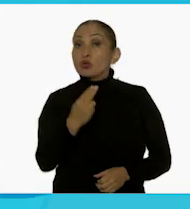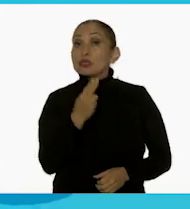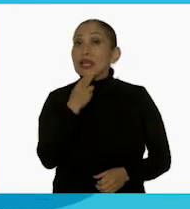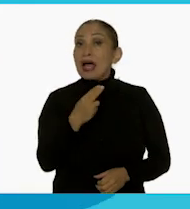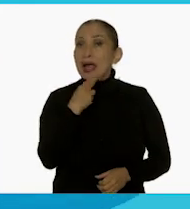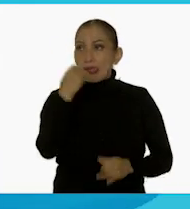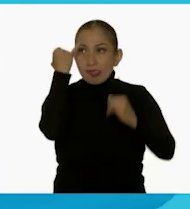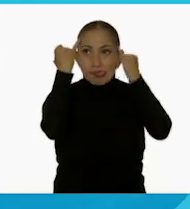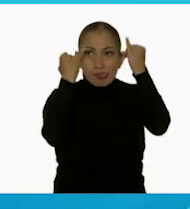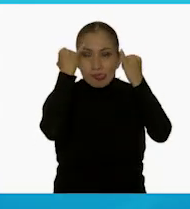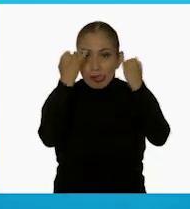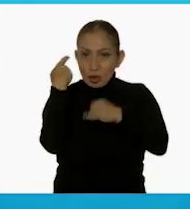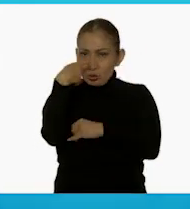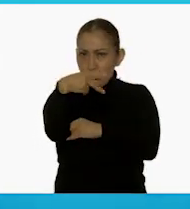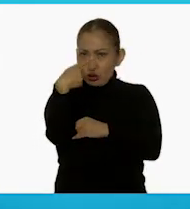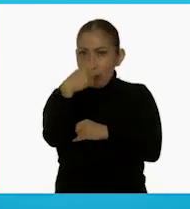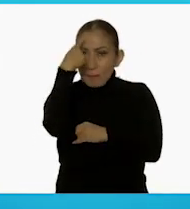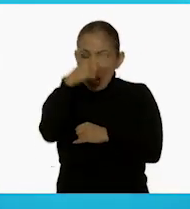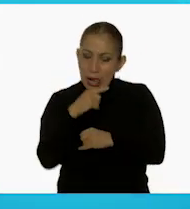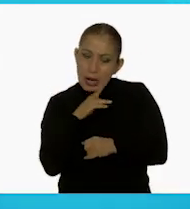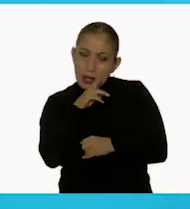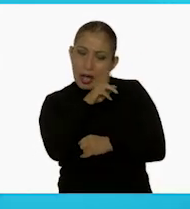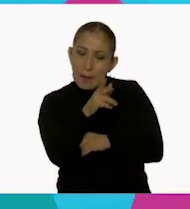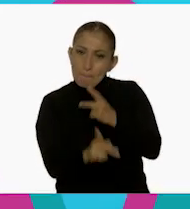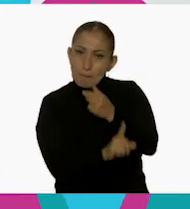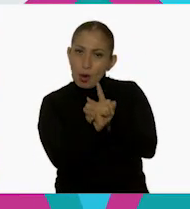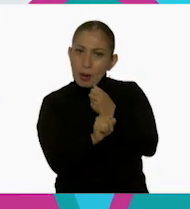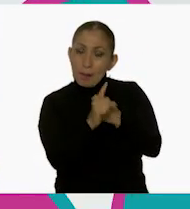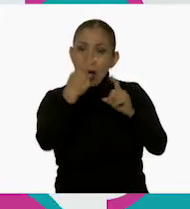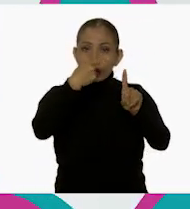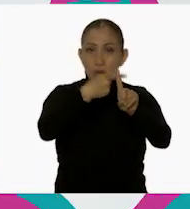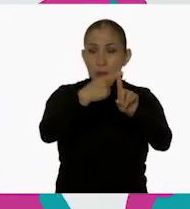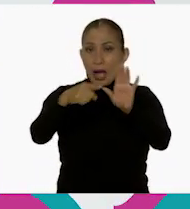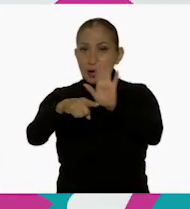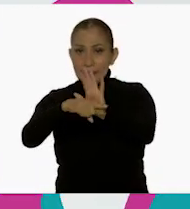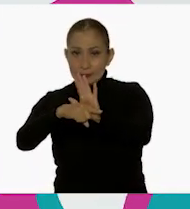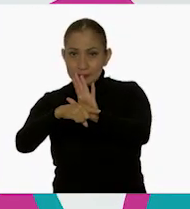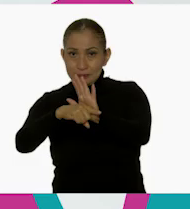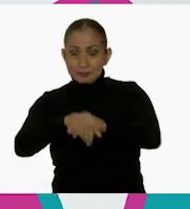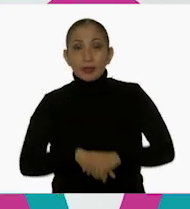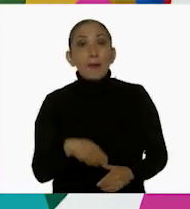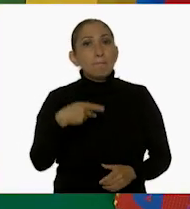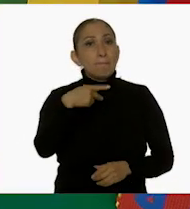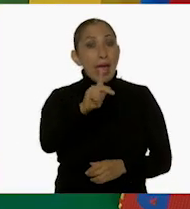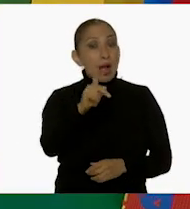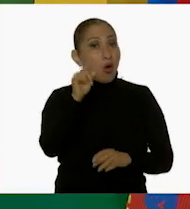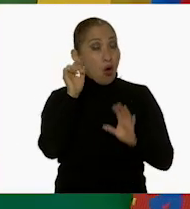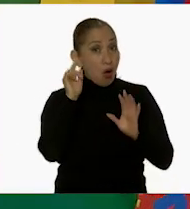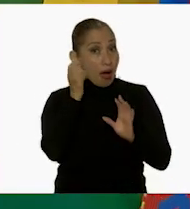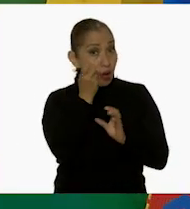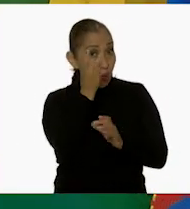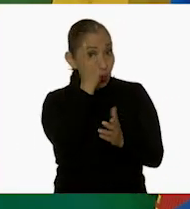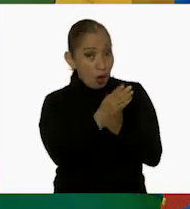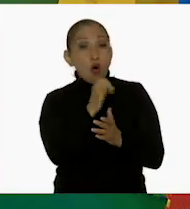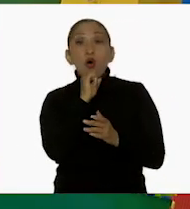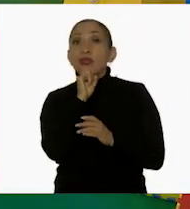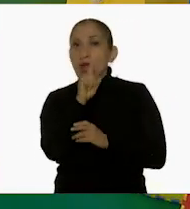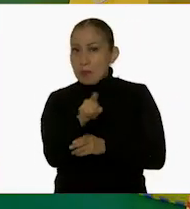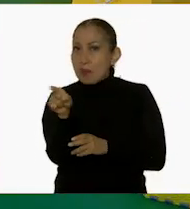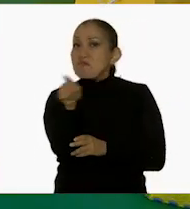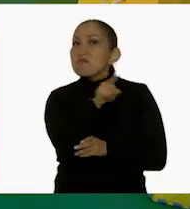estrategias propias para resolver problemas de suma y resta. Pero eso no es todo, niñas y niños también.